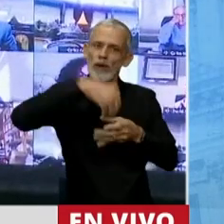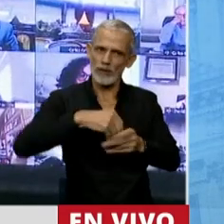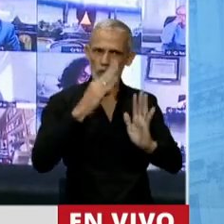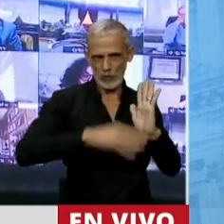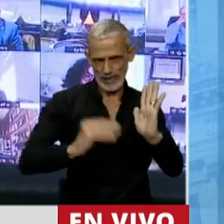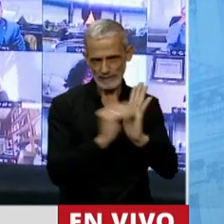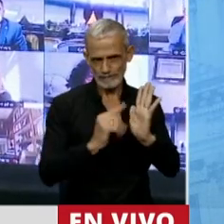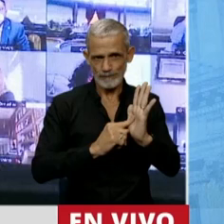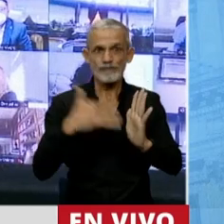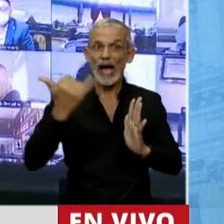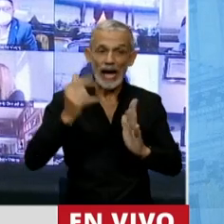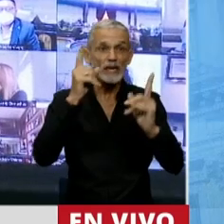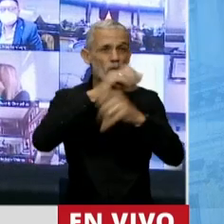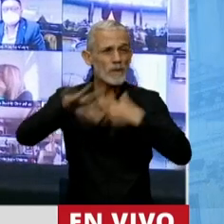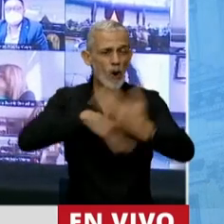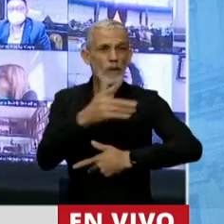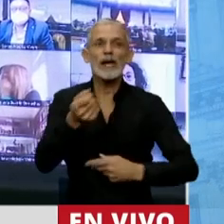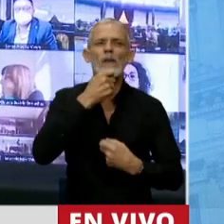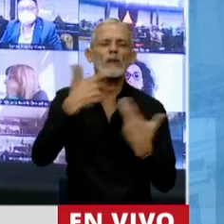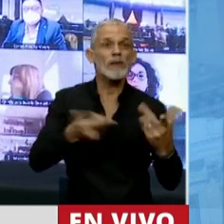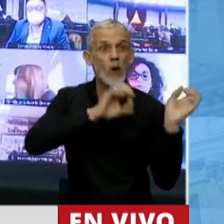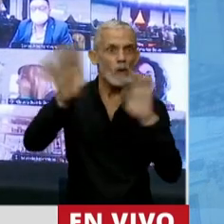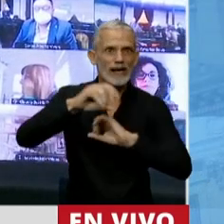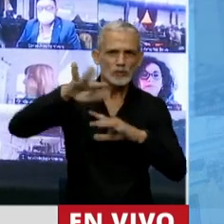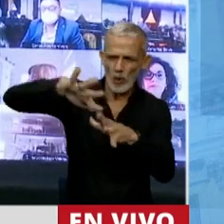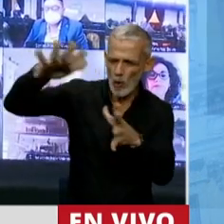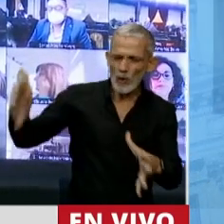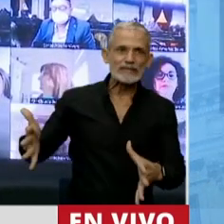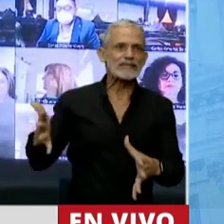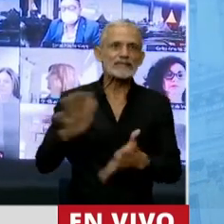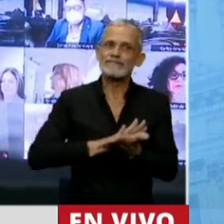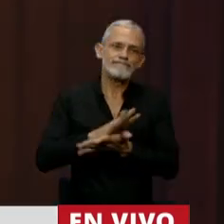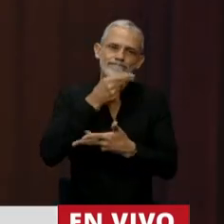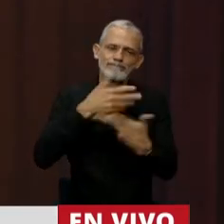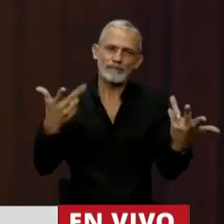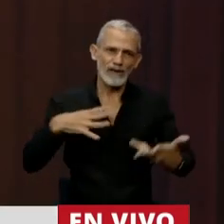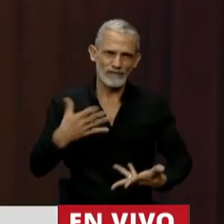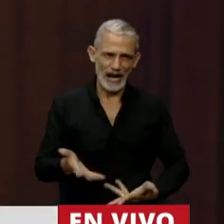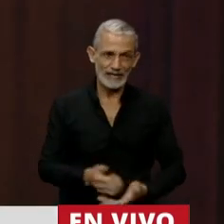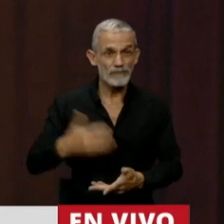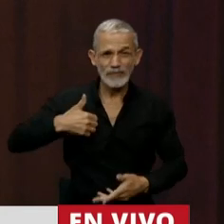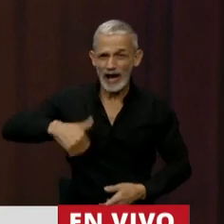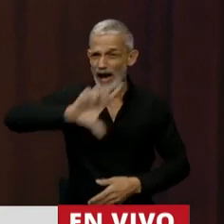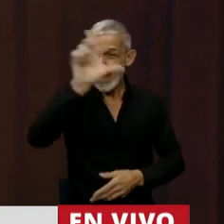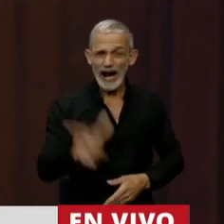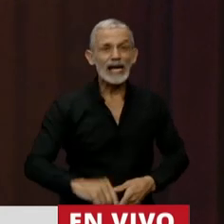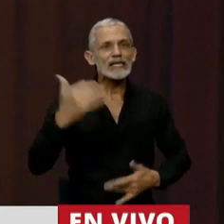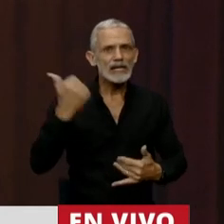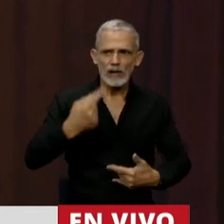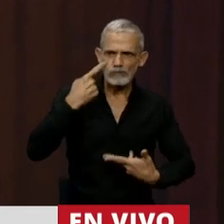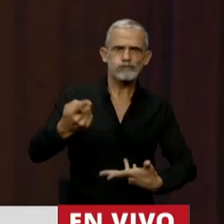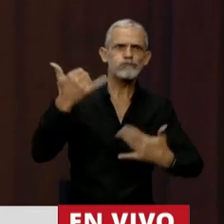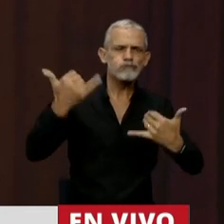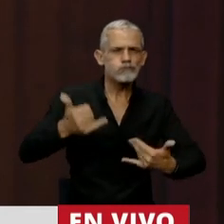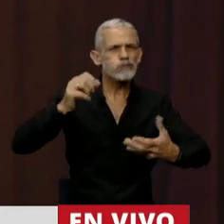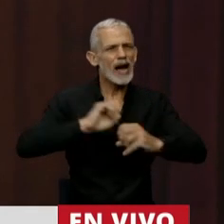perder de vista que hay algunos problemas como el de la basura que aún no han sido resueltos. En Argentina se evidencian graves problemas